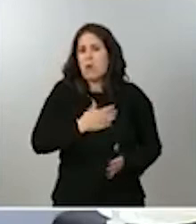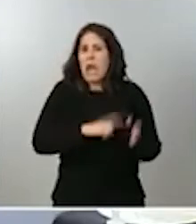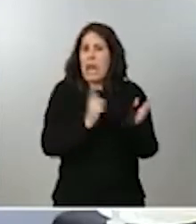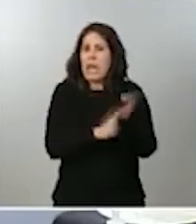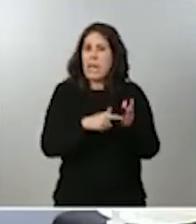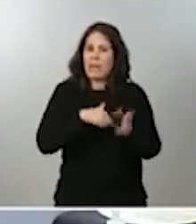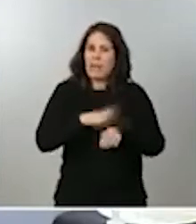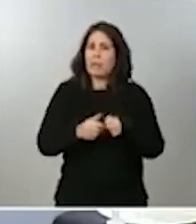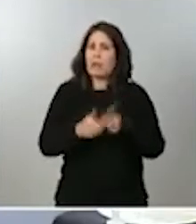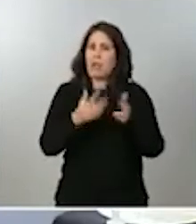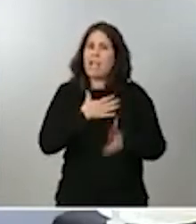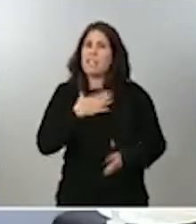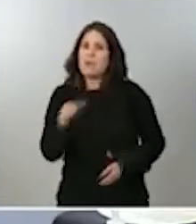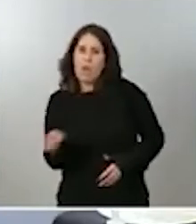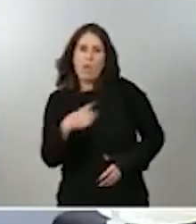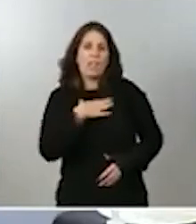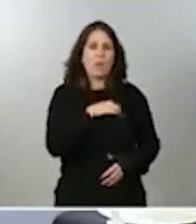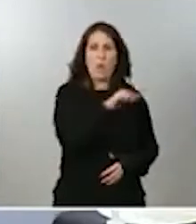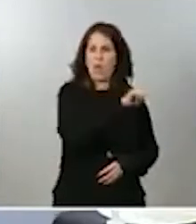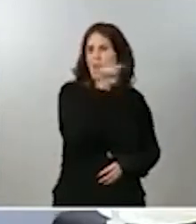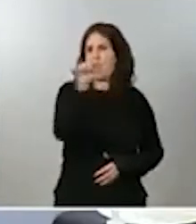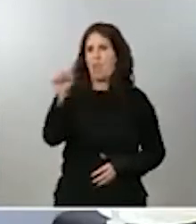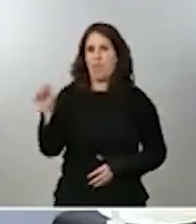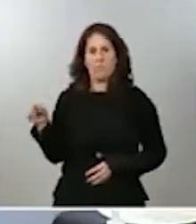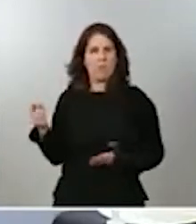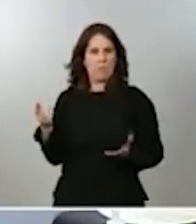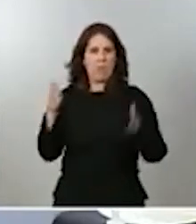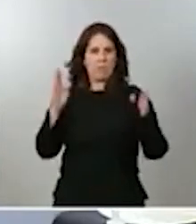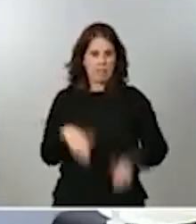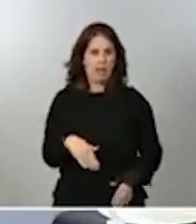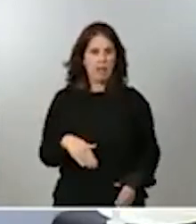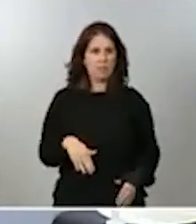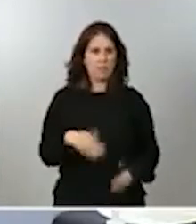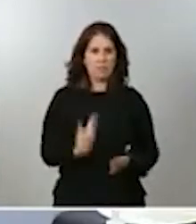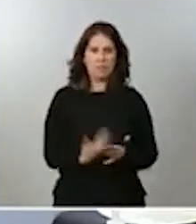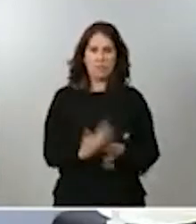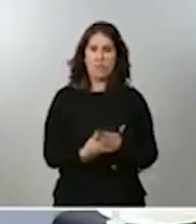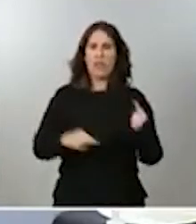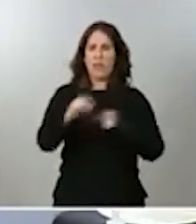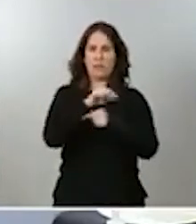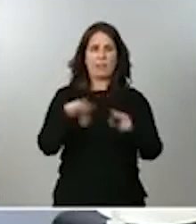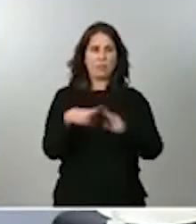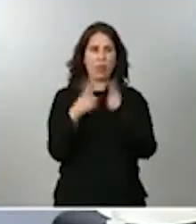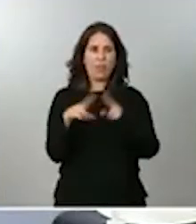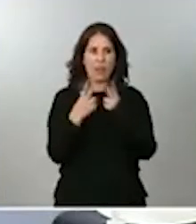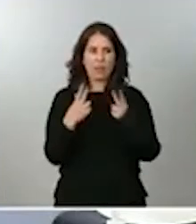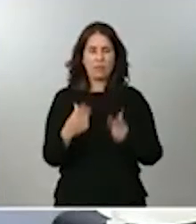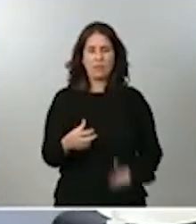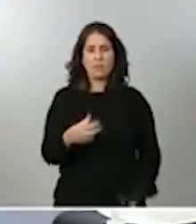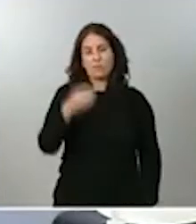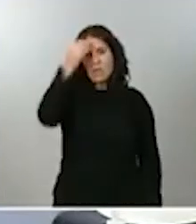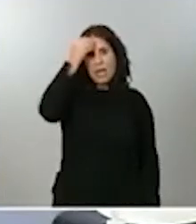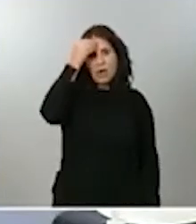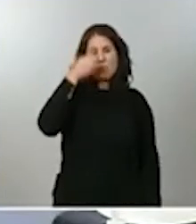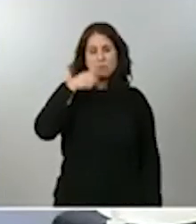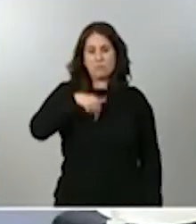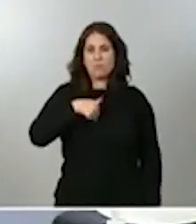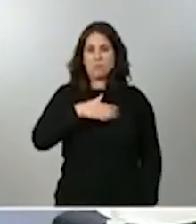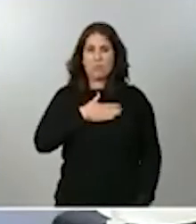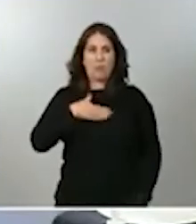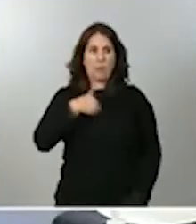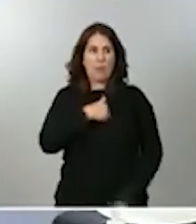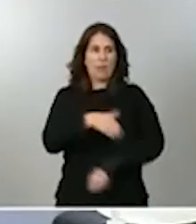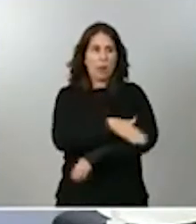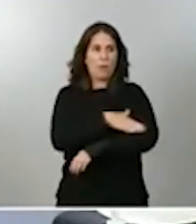precisamente redunda, abunda en el hecho de que existe un debate social al respecto. Pienso que como Gobierno y con el debido respeto